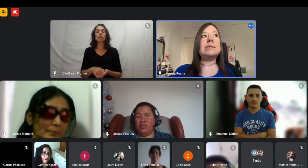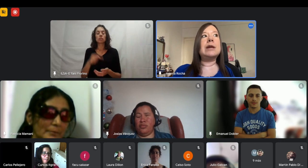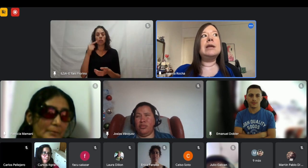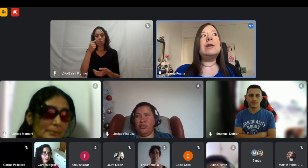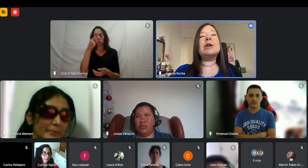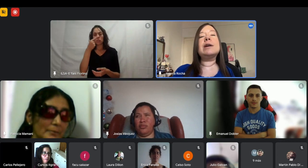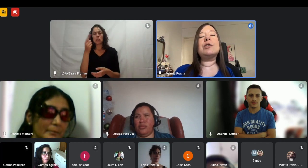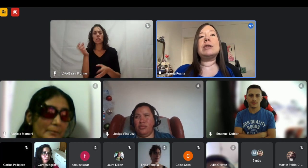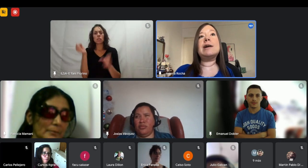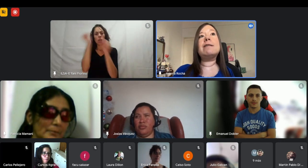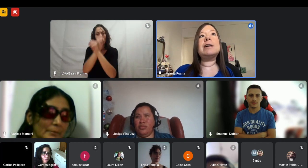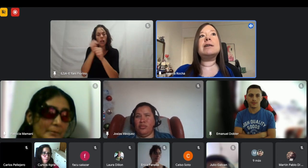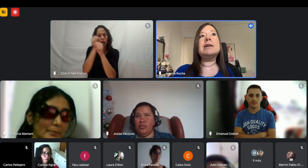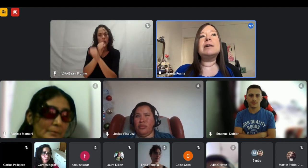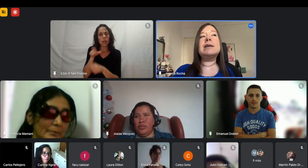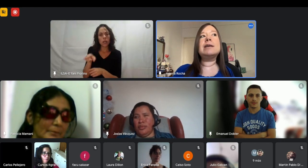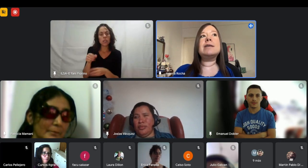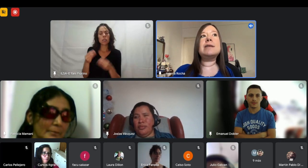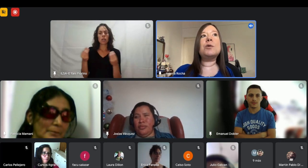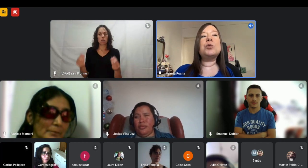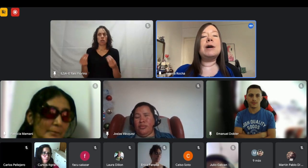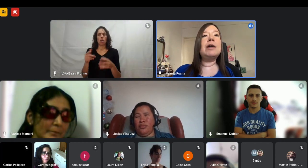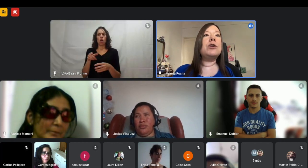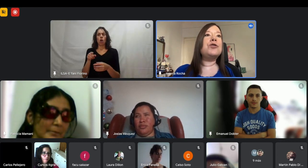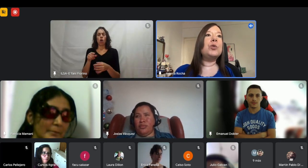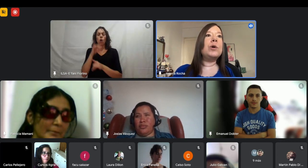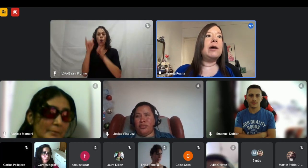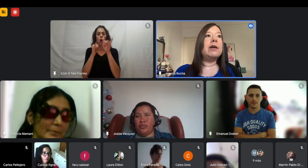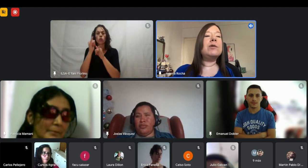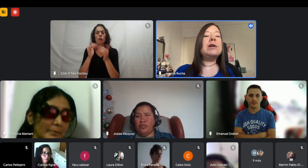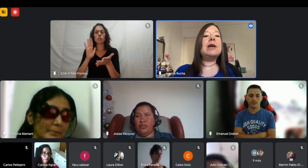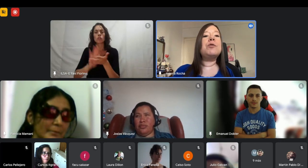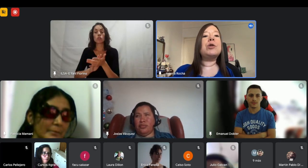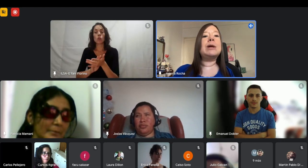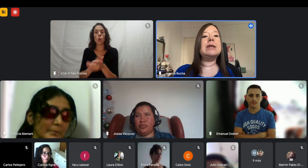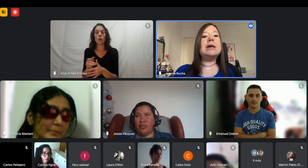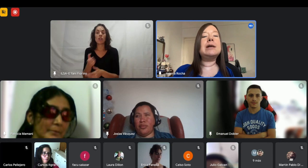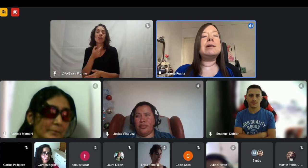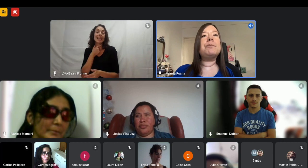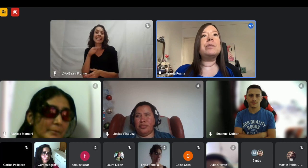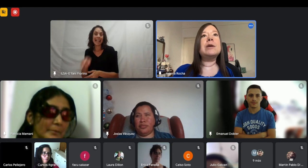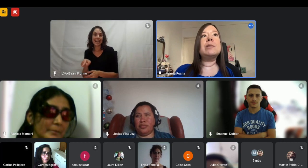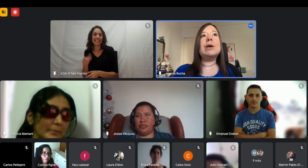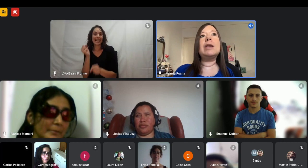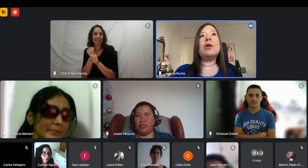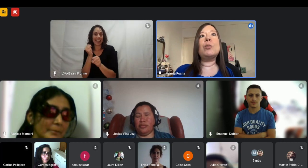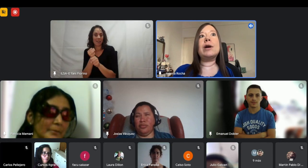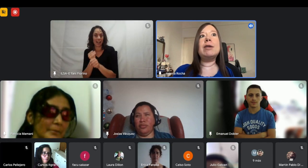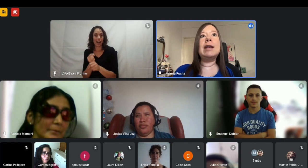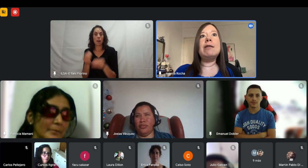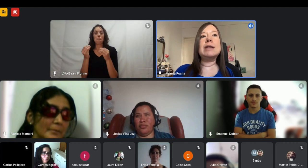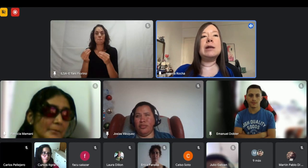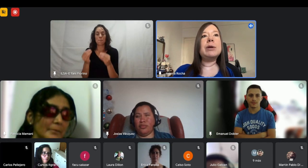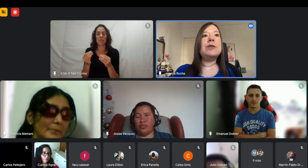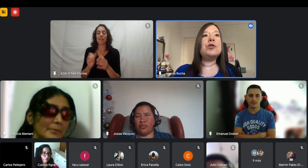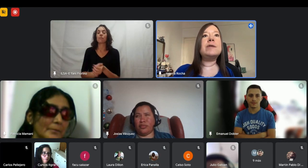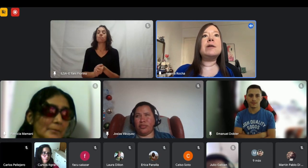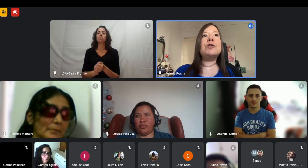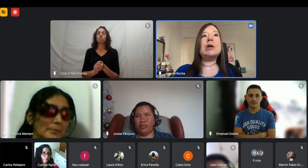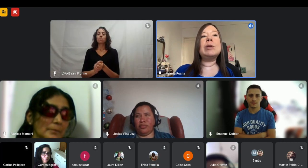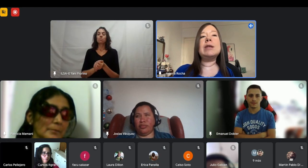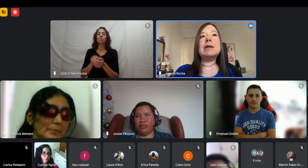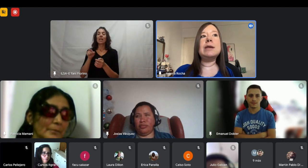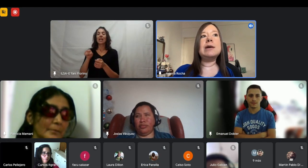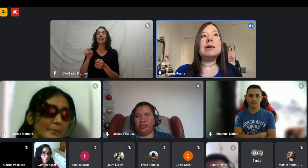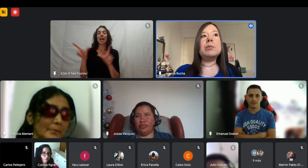y lo que contaba se ajustaba a lo que yo buscaba no en la informática veía como que había libertad para